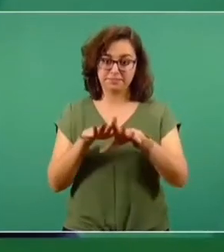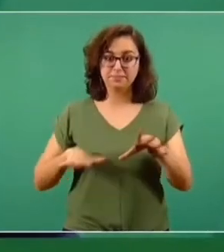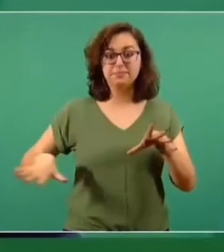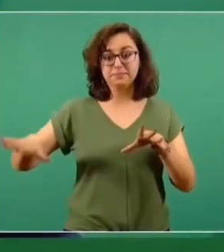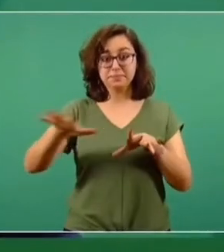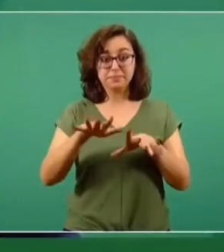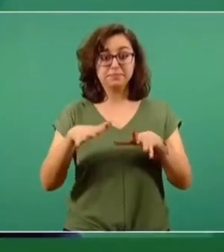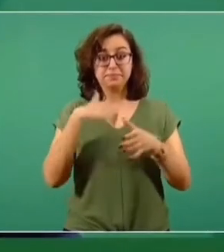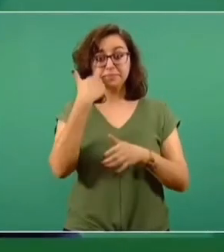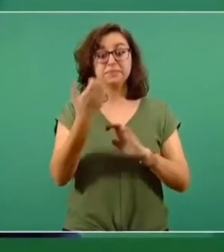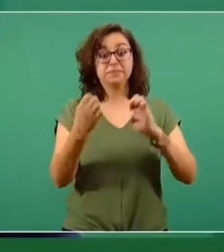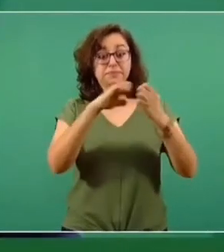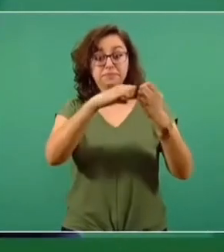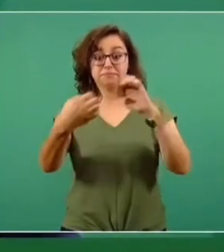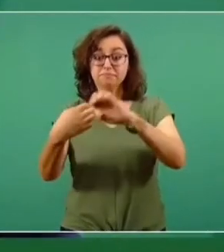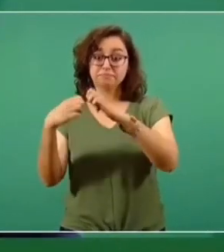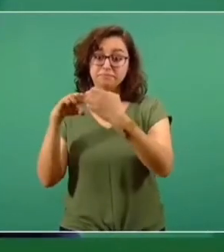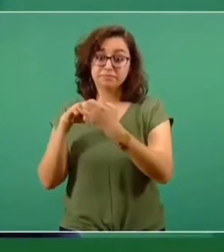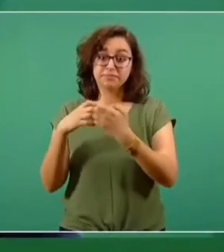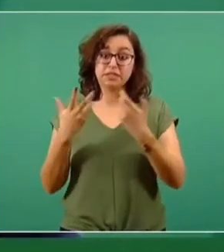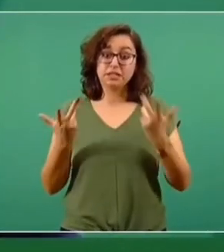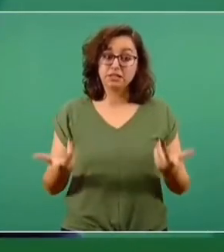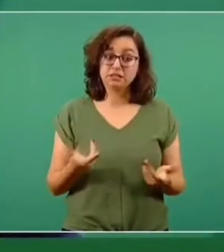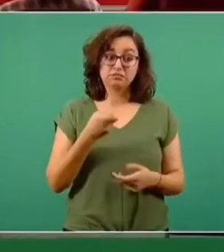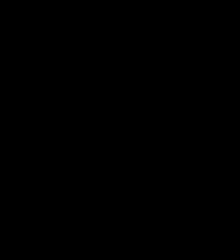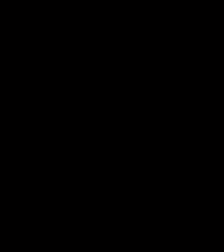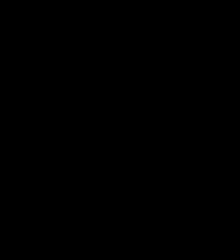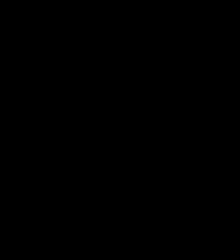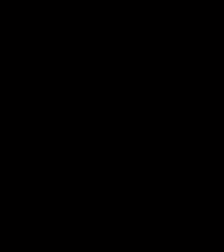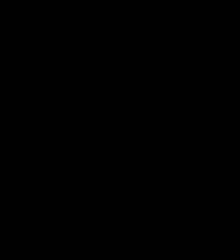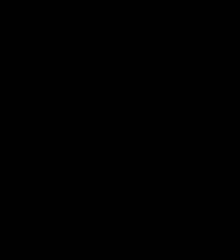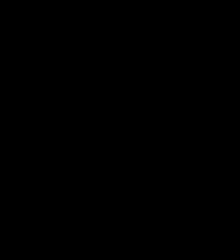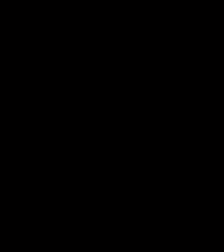engañar, lo cual seguramente no es una buena conducta.